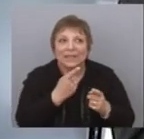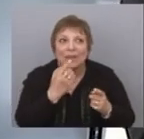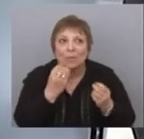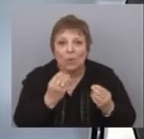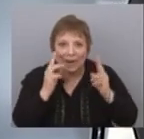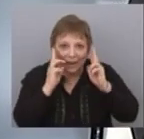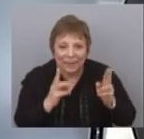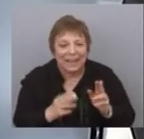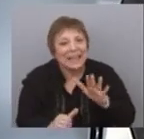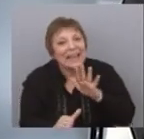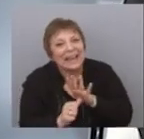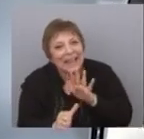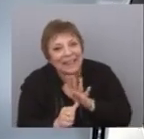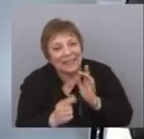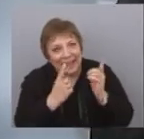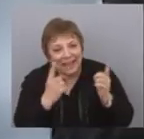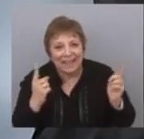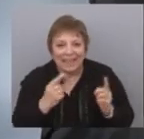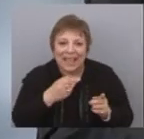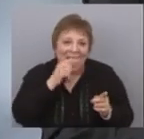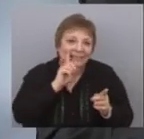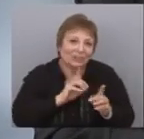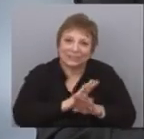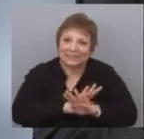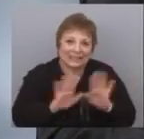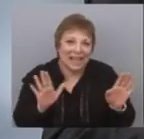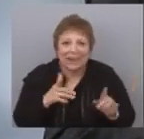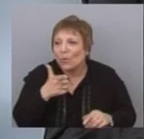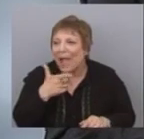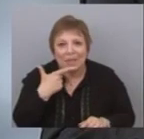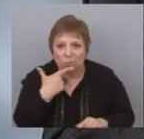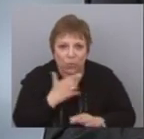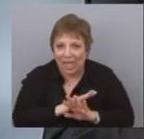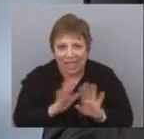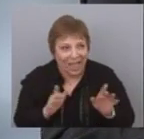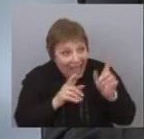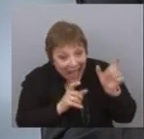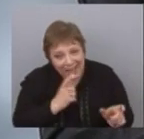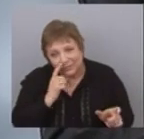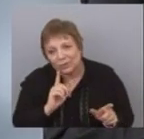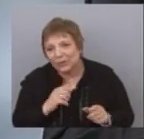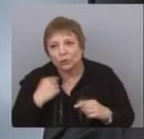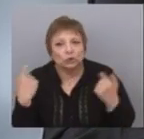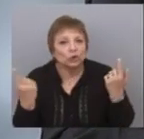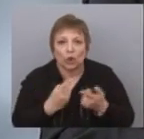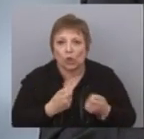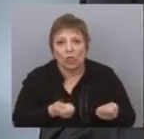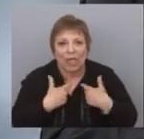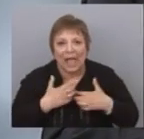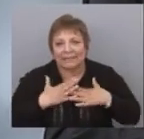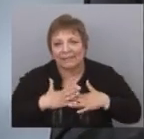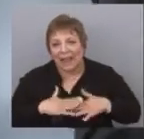Obviamente los liderazgos son los liderazgos y creo que la figura de Danilo Astori está fuera de toda discusión. Es una tranquilidad que nos brinda